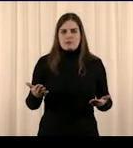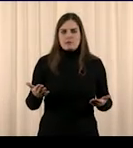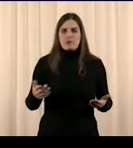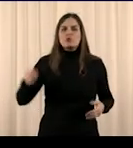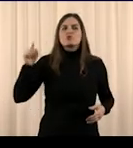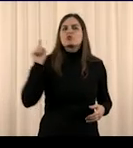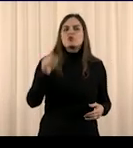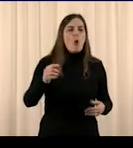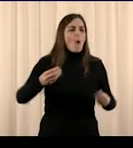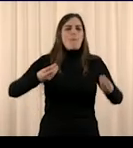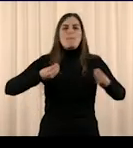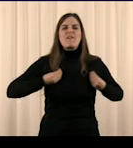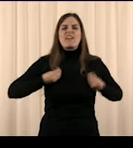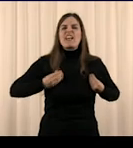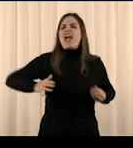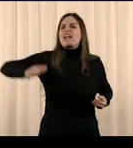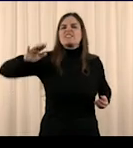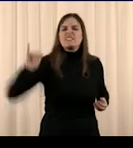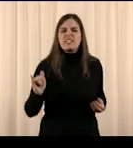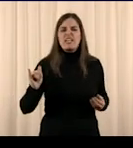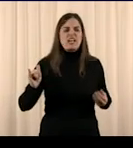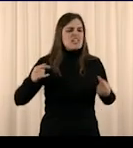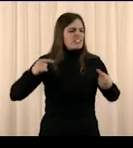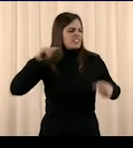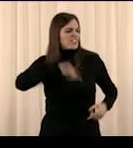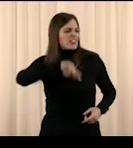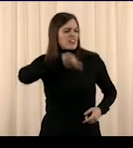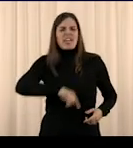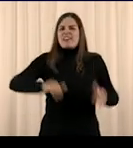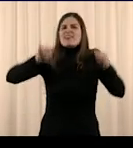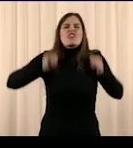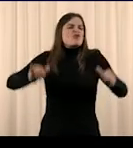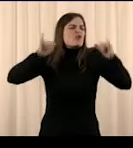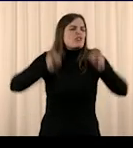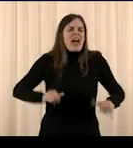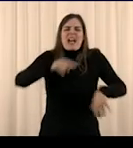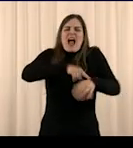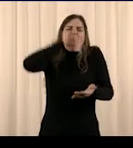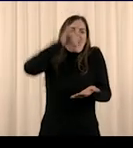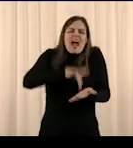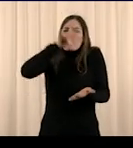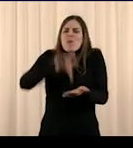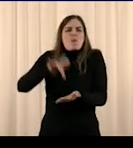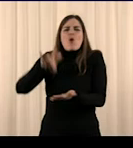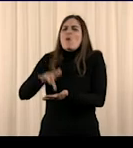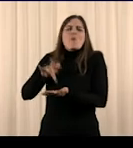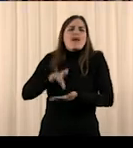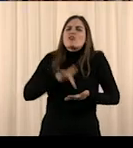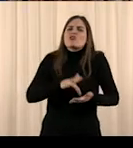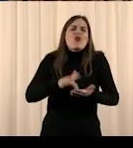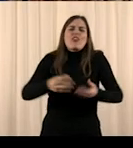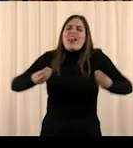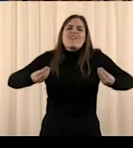Vivir, existir, saborear y disfrutar cada momento de esta